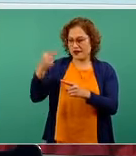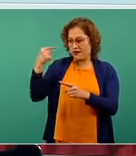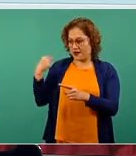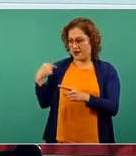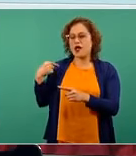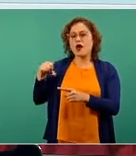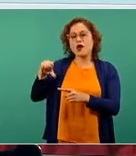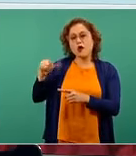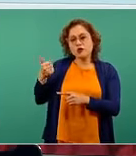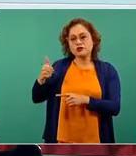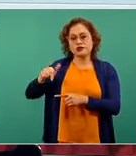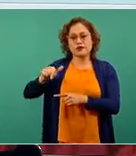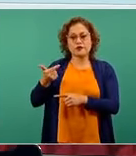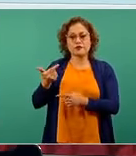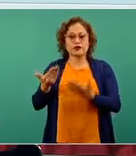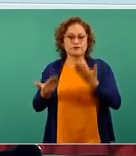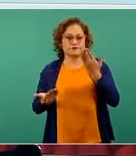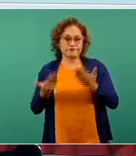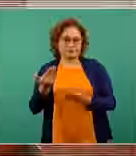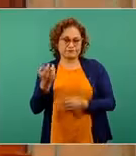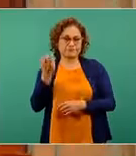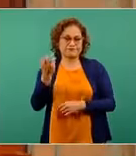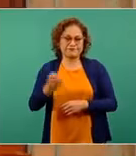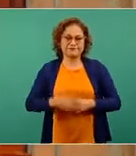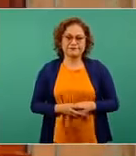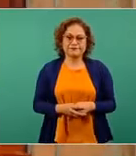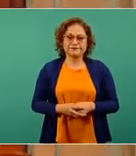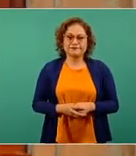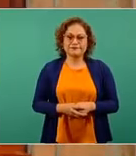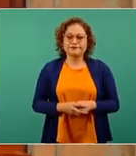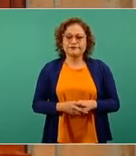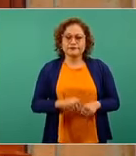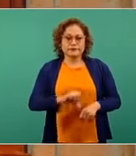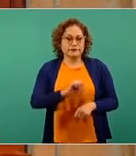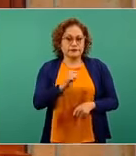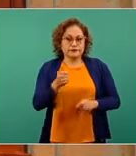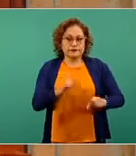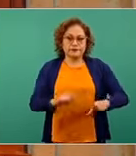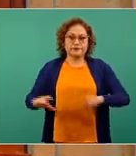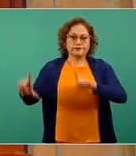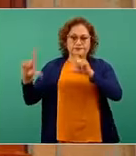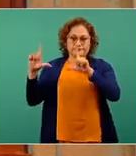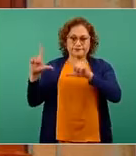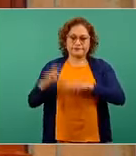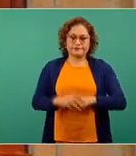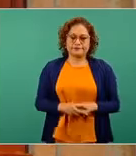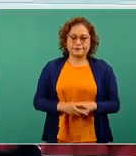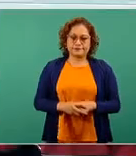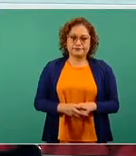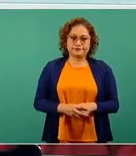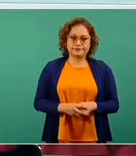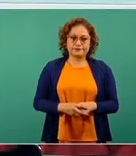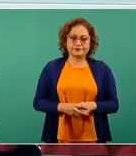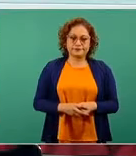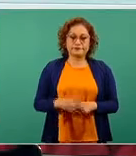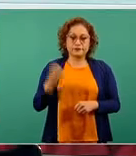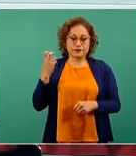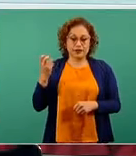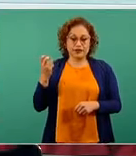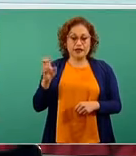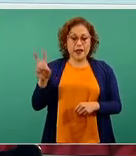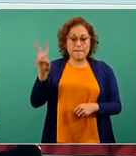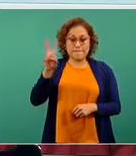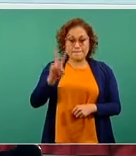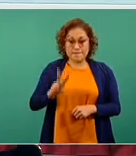y la semana 12. Si vemos la siguiente diapositiva, es otro indicador semanal que actualizamos los viernes, que es